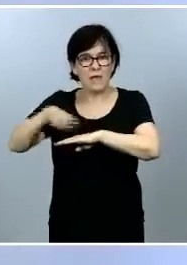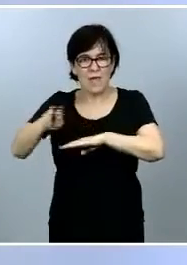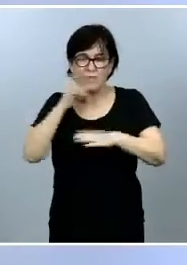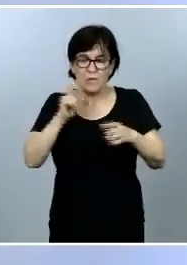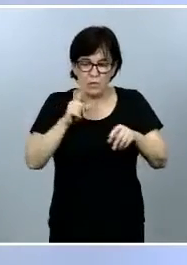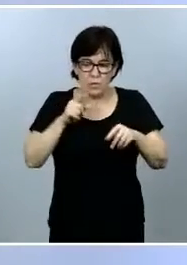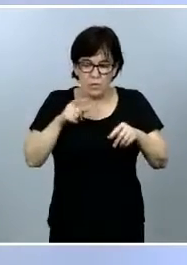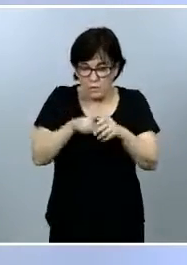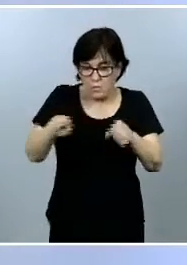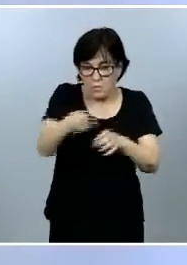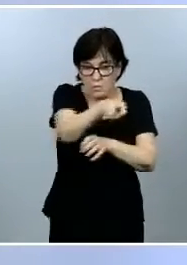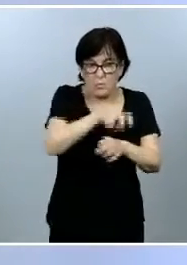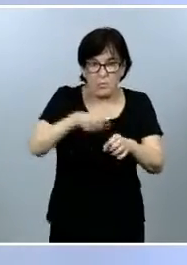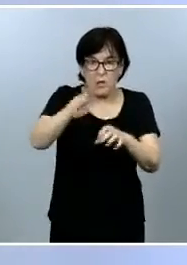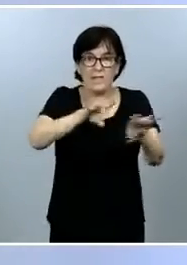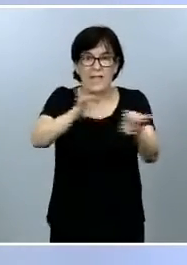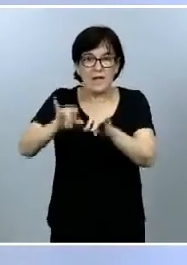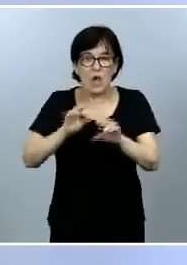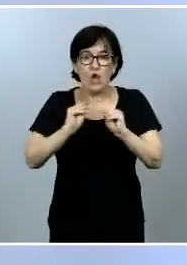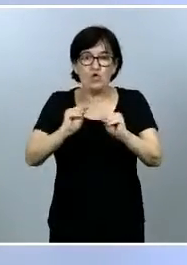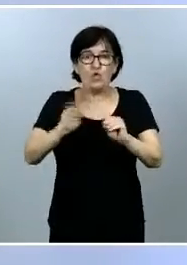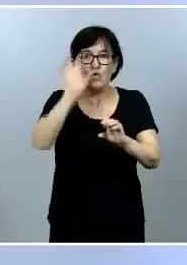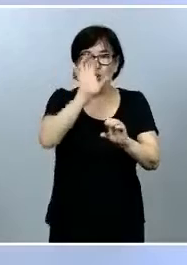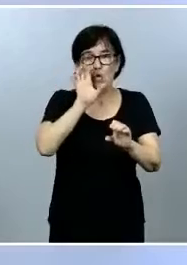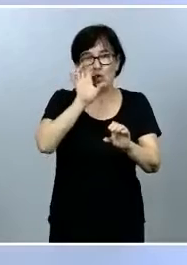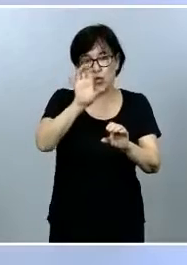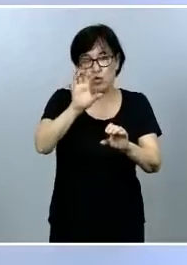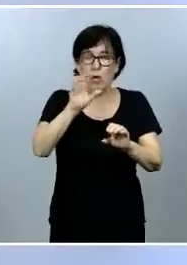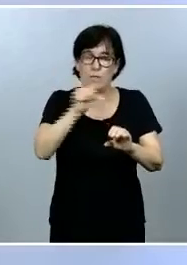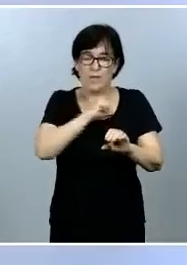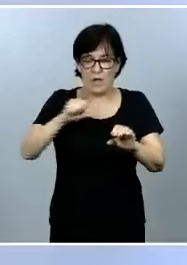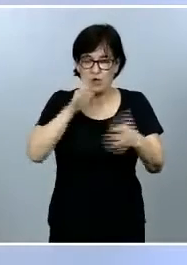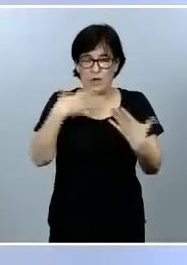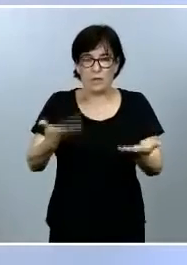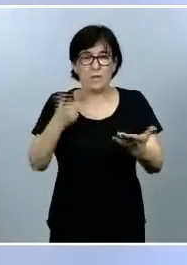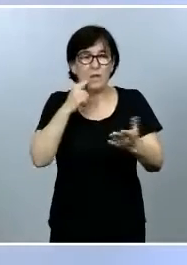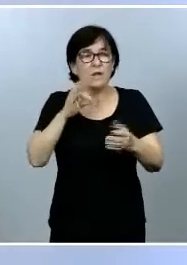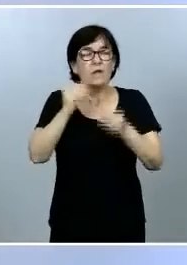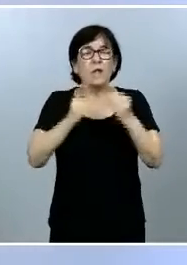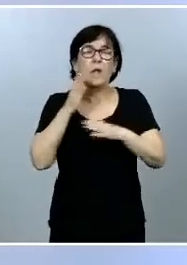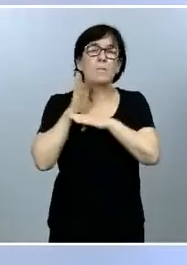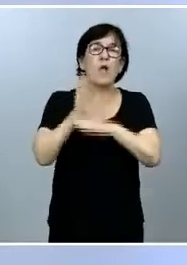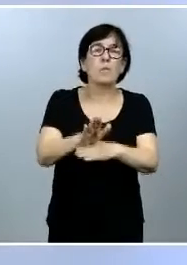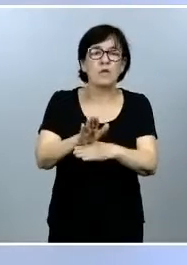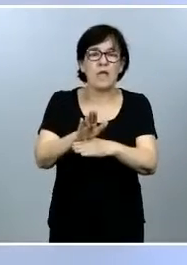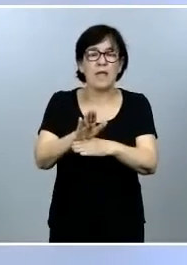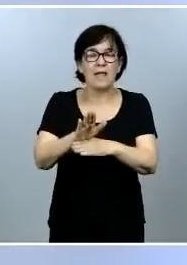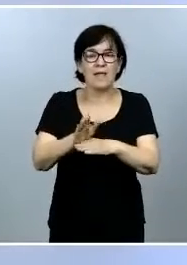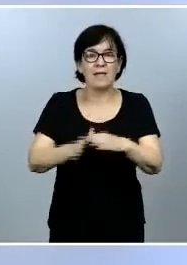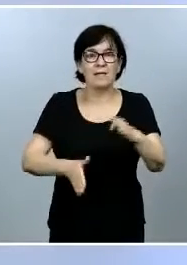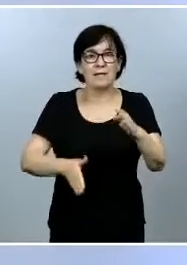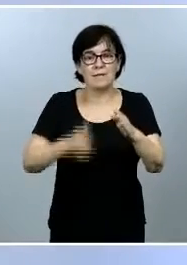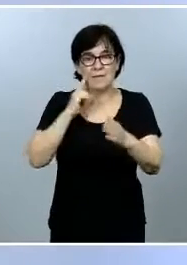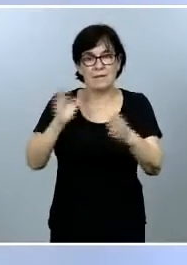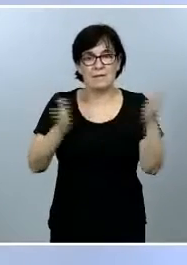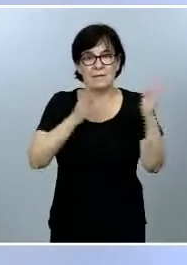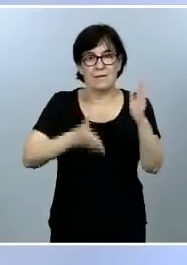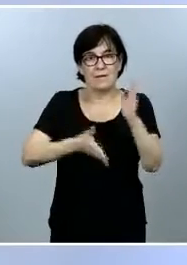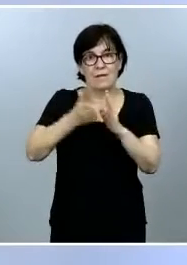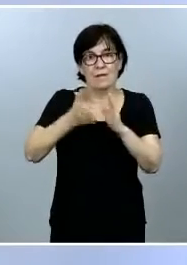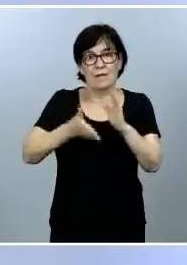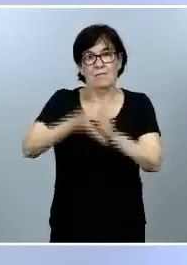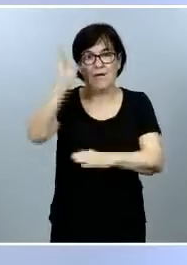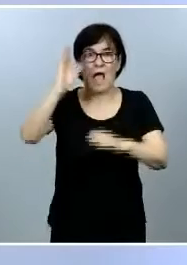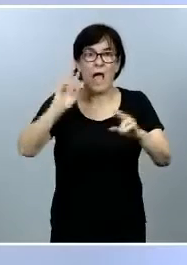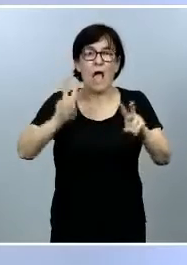comunidad autónoma también corresponderá al presidente de la comunidad autónoma proponer el pase el progreso a la nueva normalidad que es